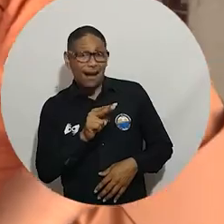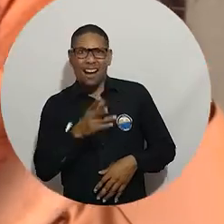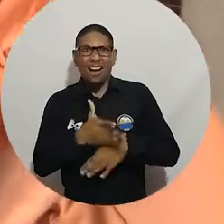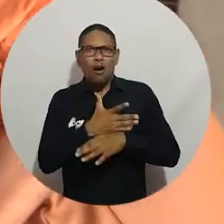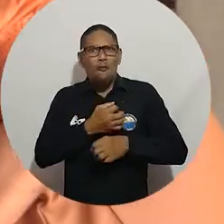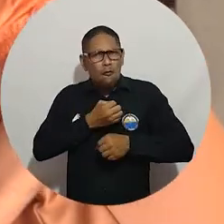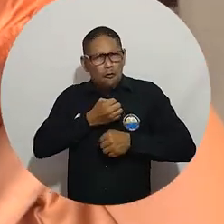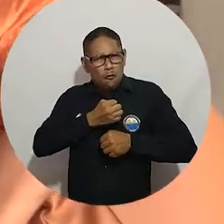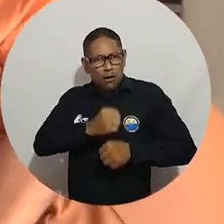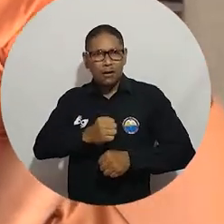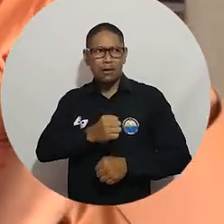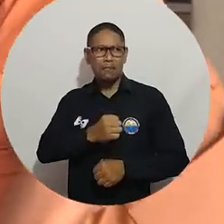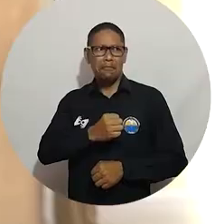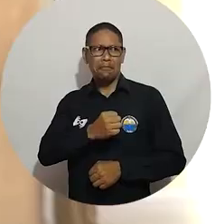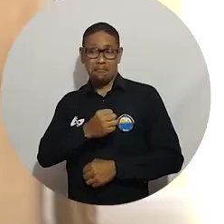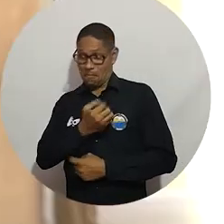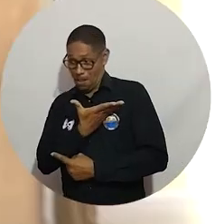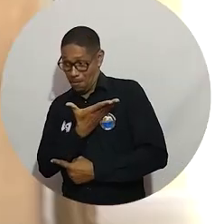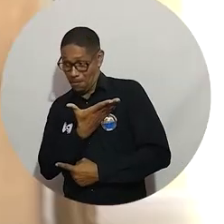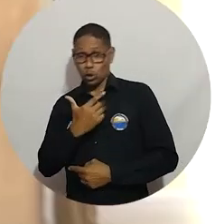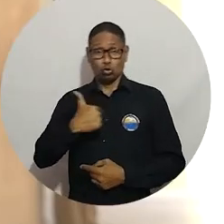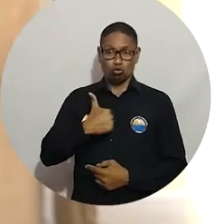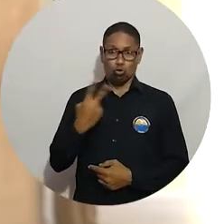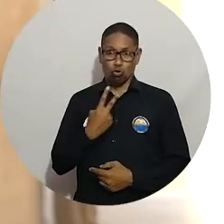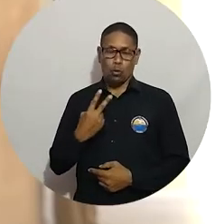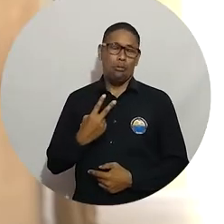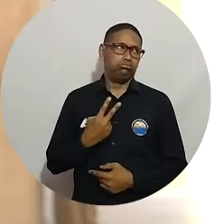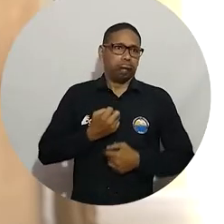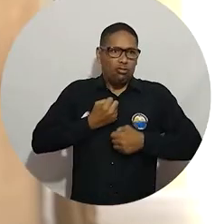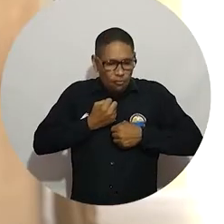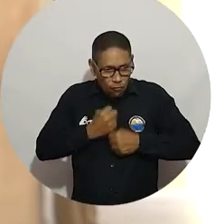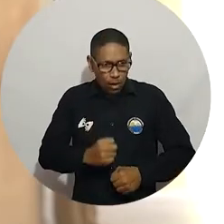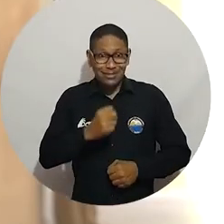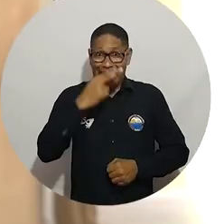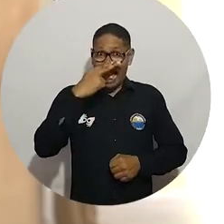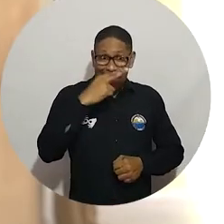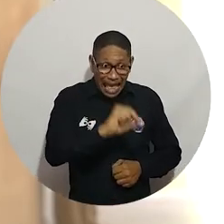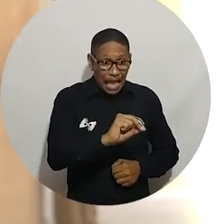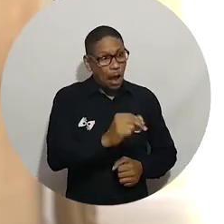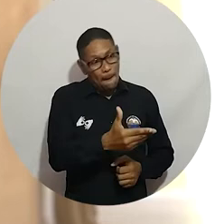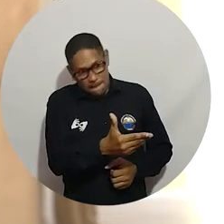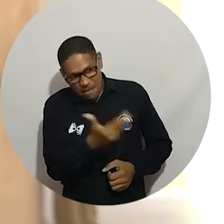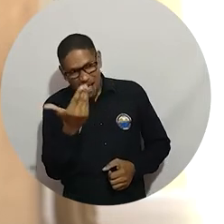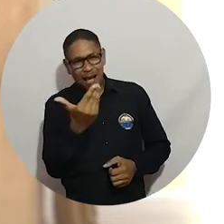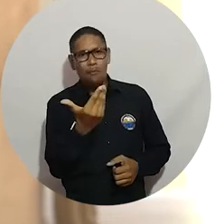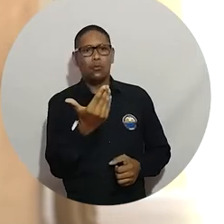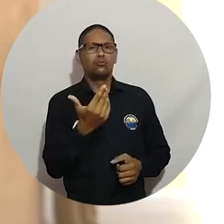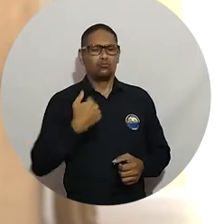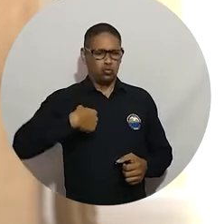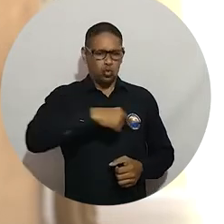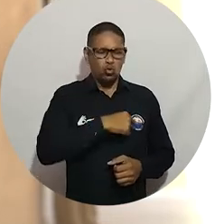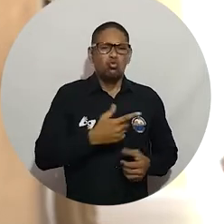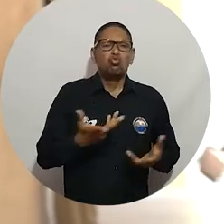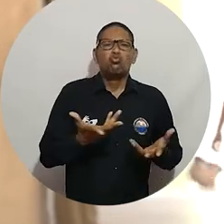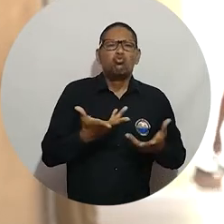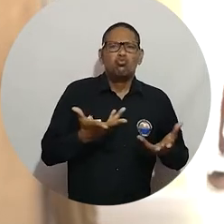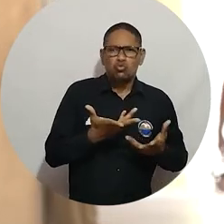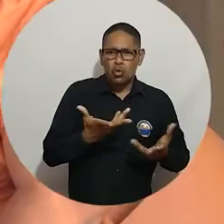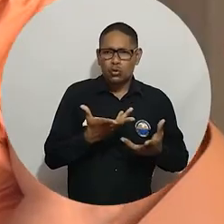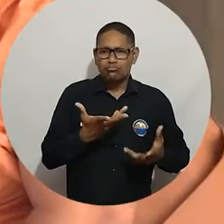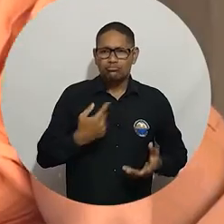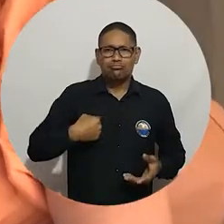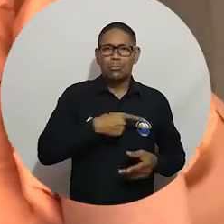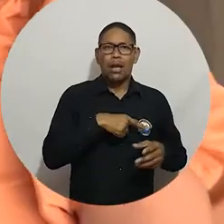por mi persona de sacar a nuestra hija del departamento donde vivimos, nosotros somos originarios de Rihuacha,